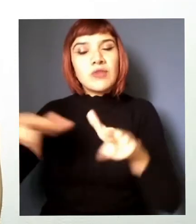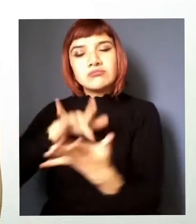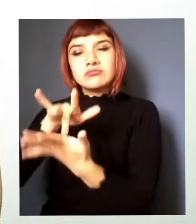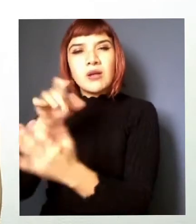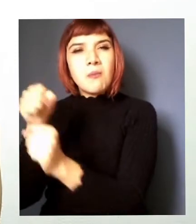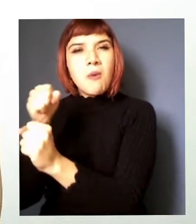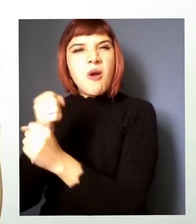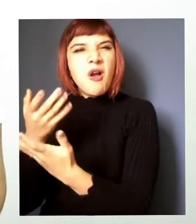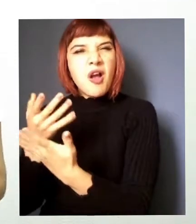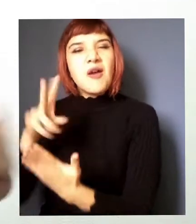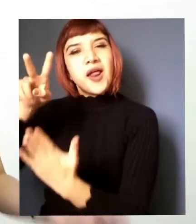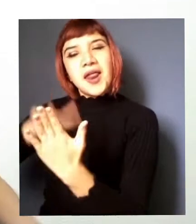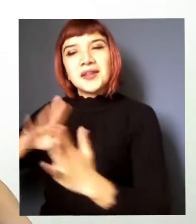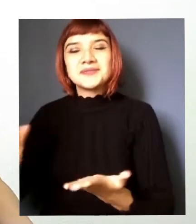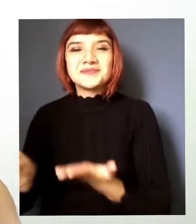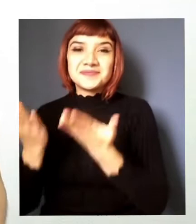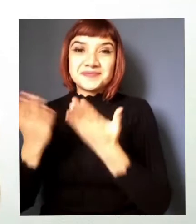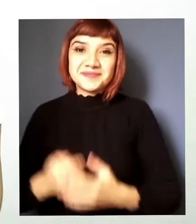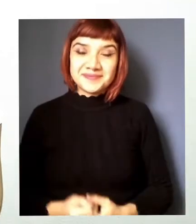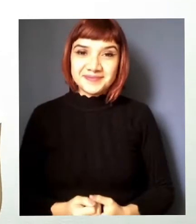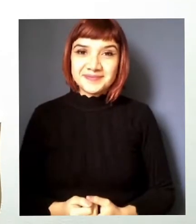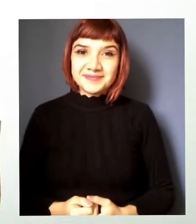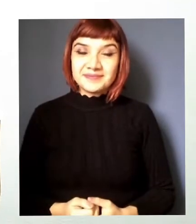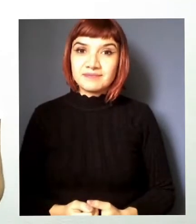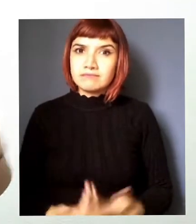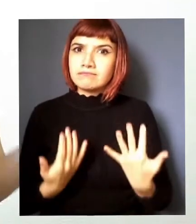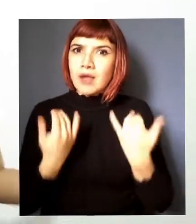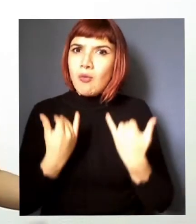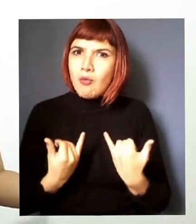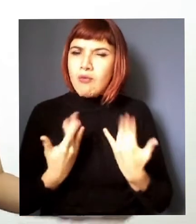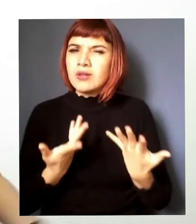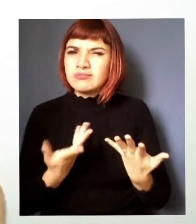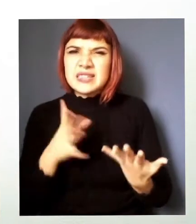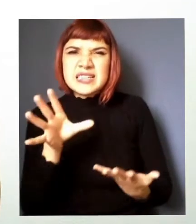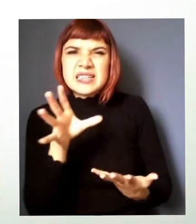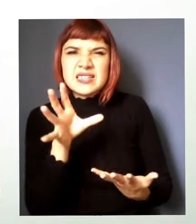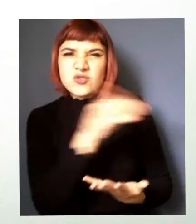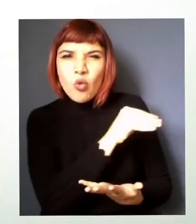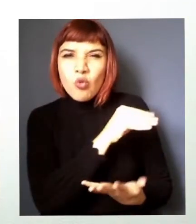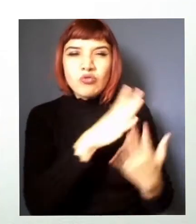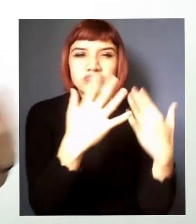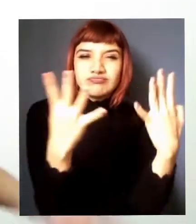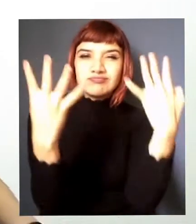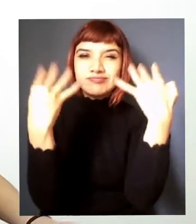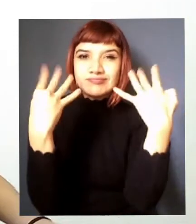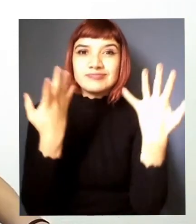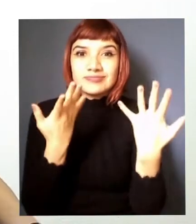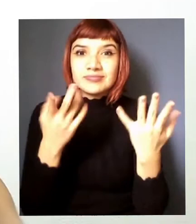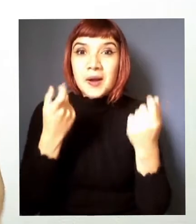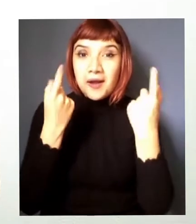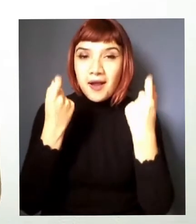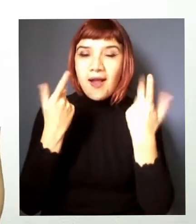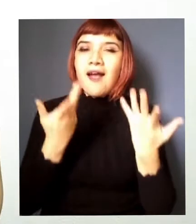convencionales en esta ocasión y con la intención de llegar a todo público nos acompaña laura